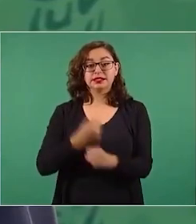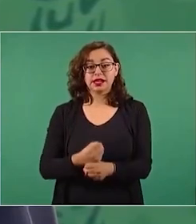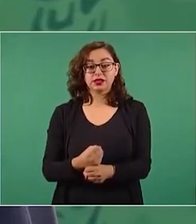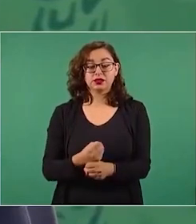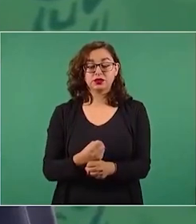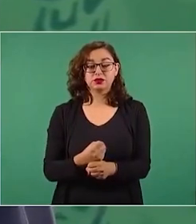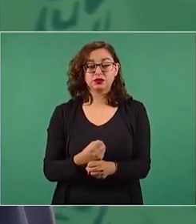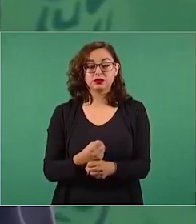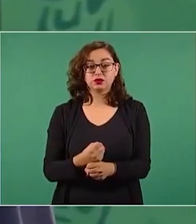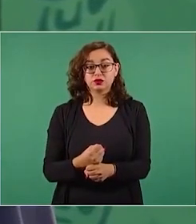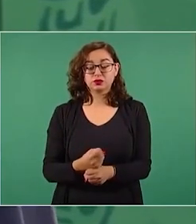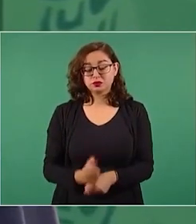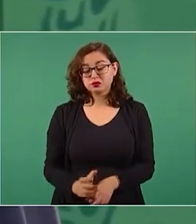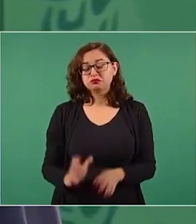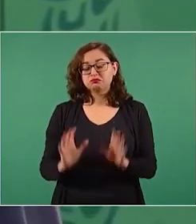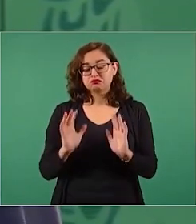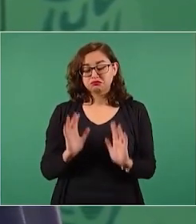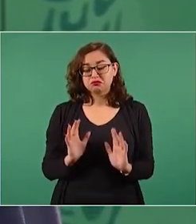Sí,